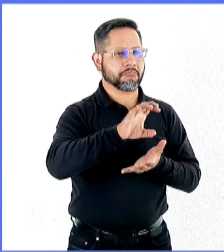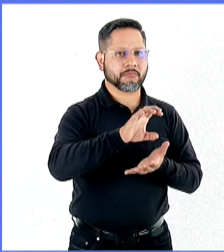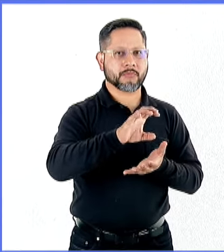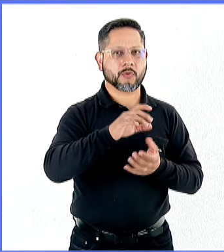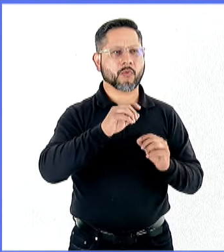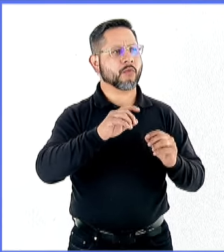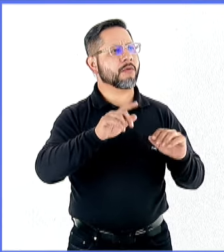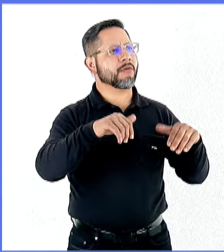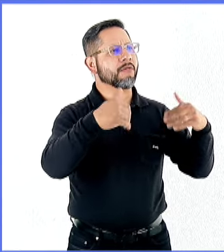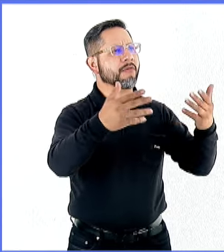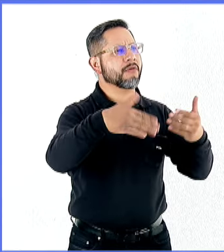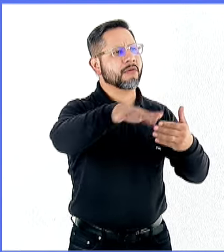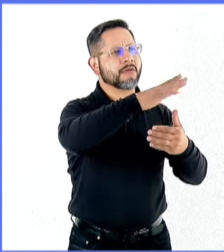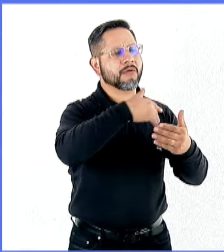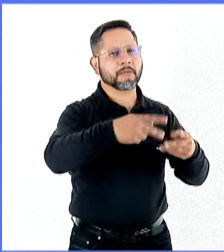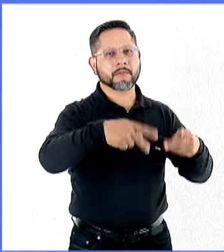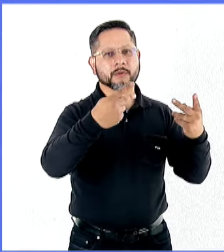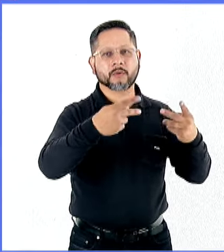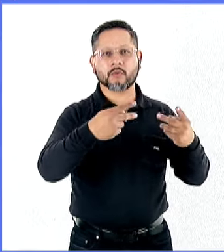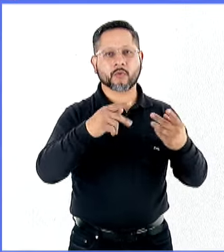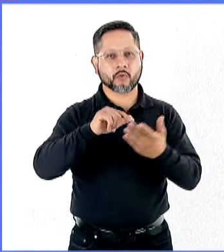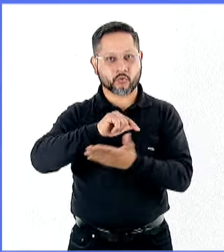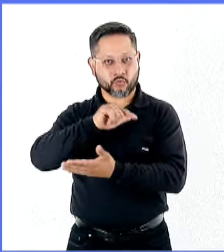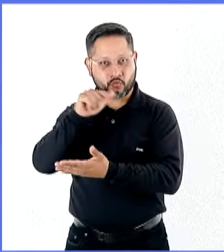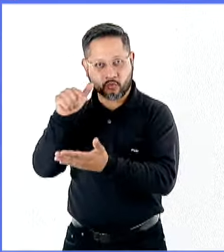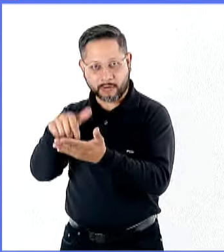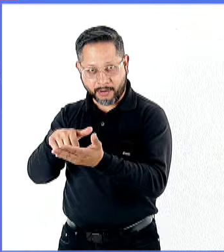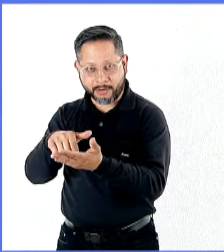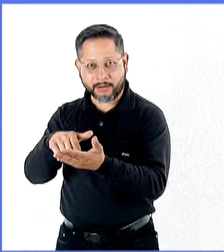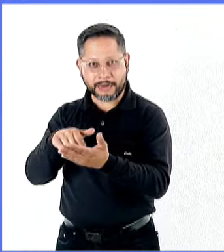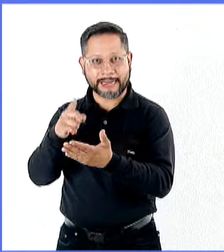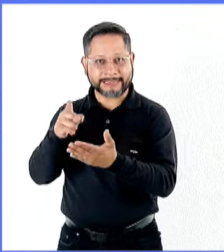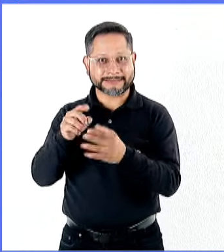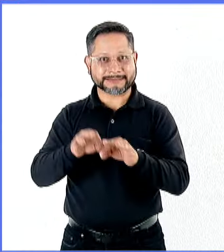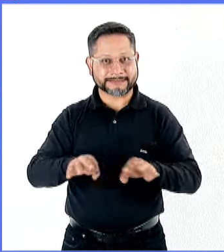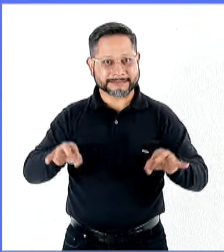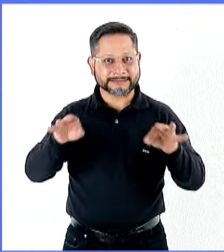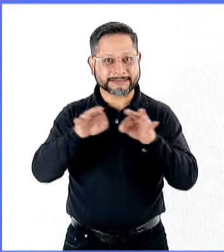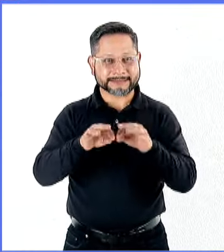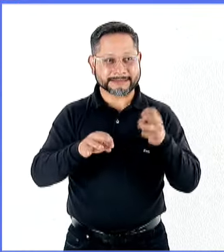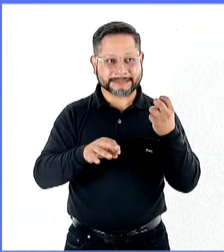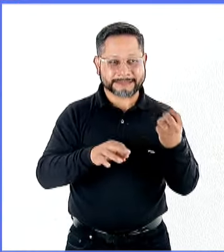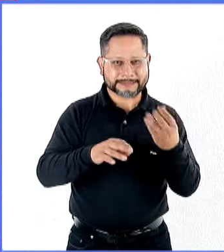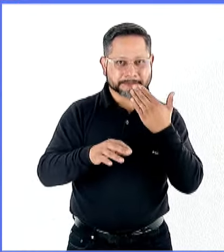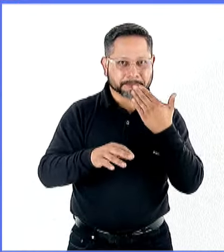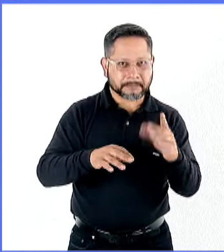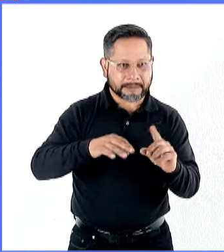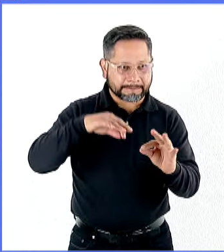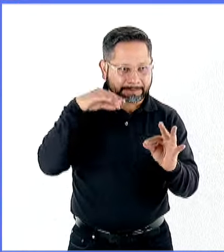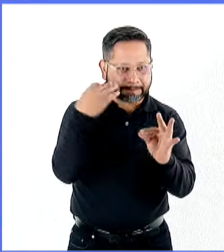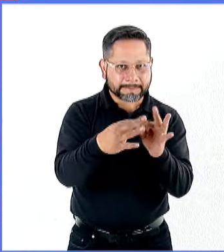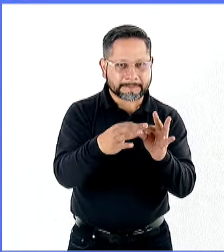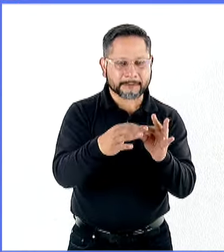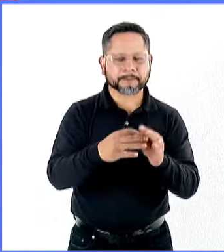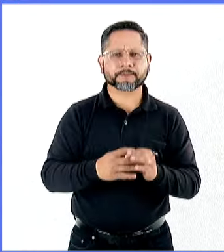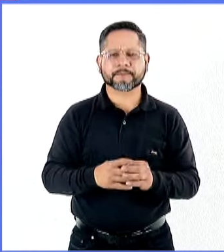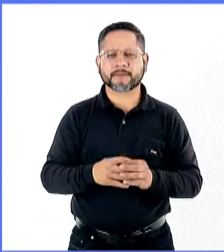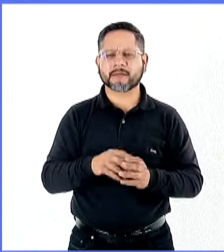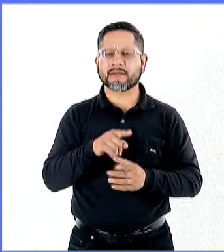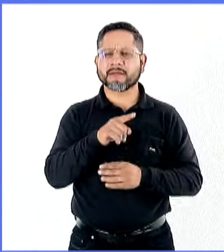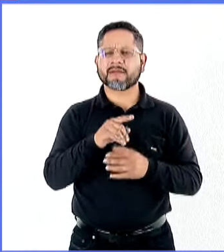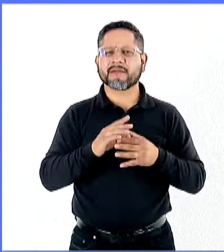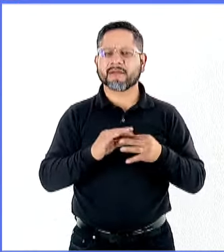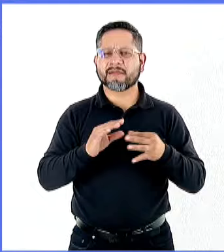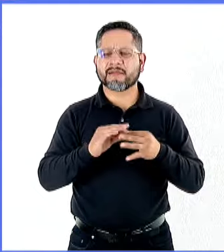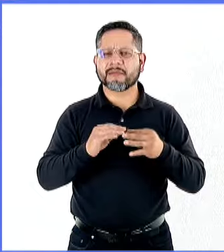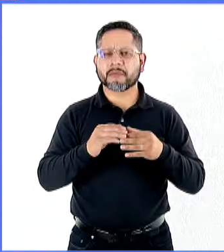comportan las exportaciones. En lugares específicos y yo diría también en lugares muy estratégicos, se habla mucho también de la posibilidad o de